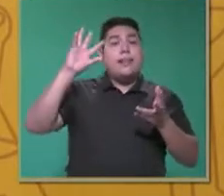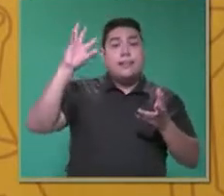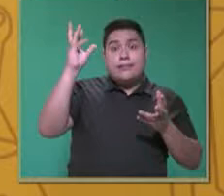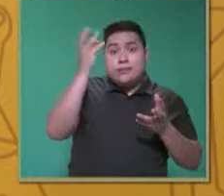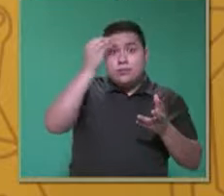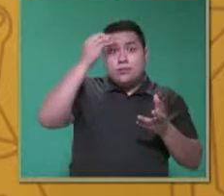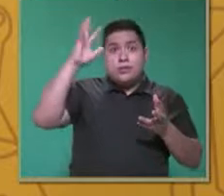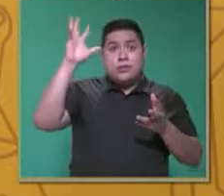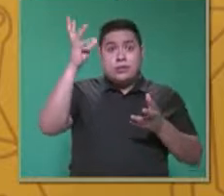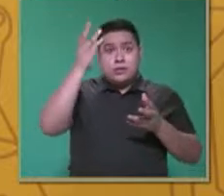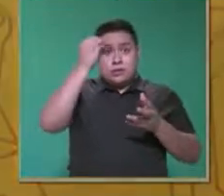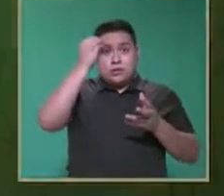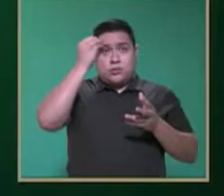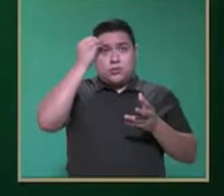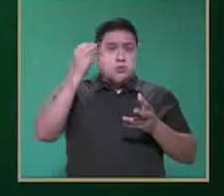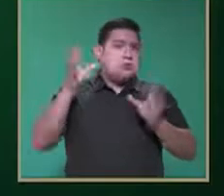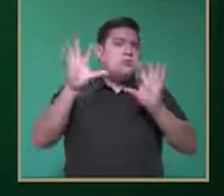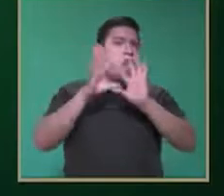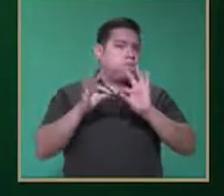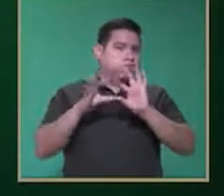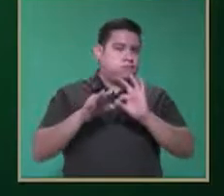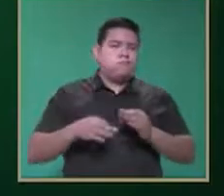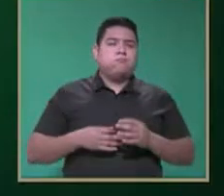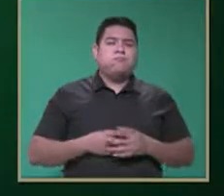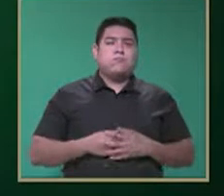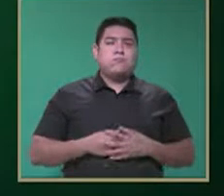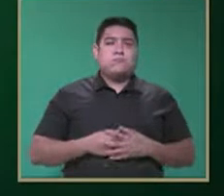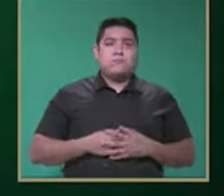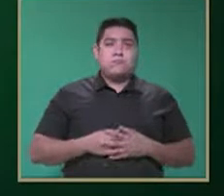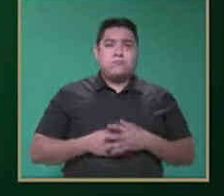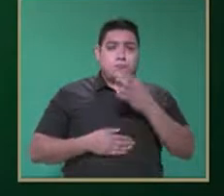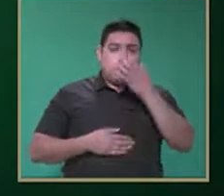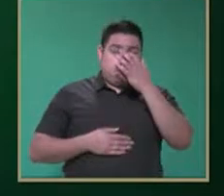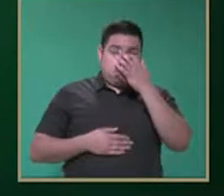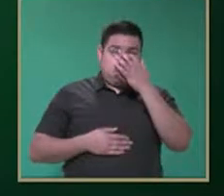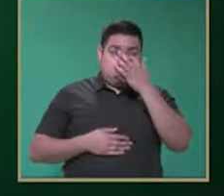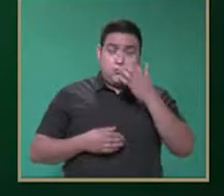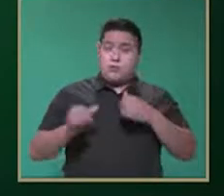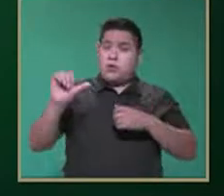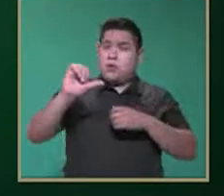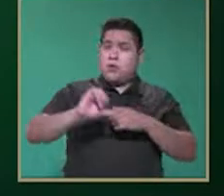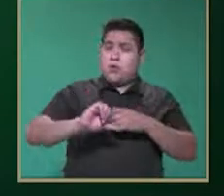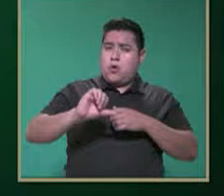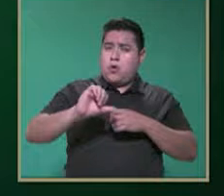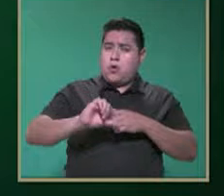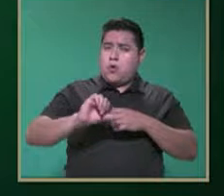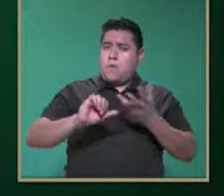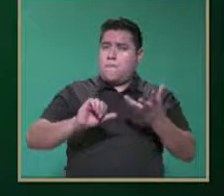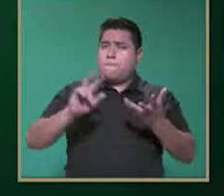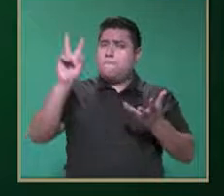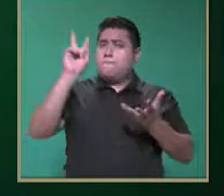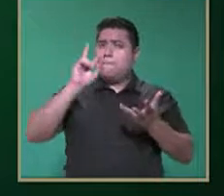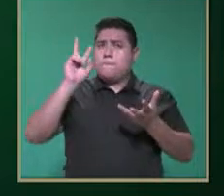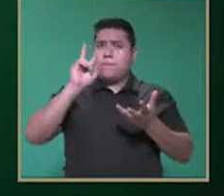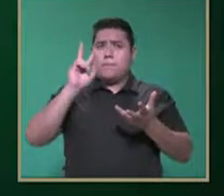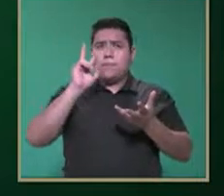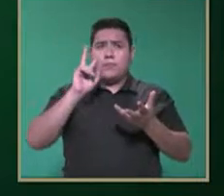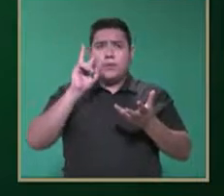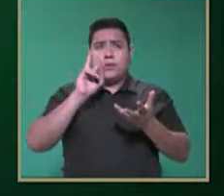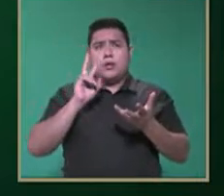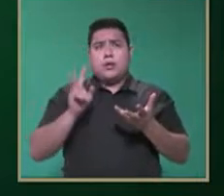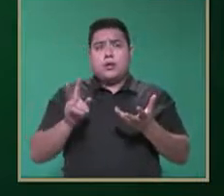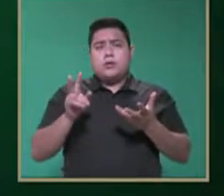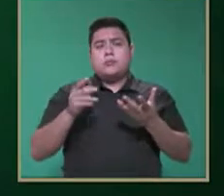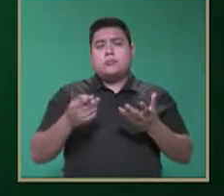del espectro autista. En el día de hoy vamos a ver la importancia